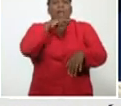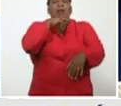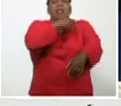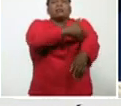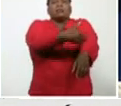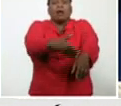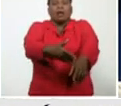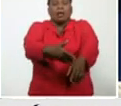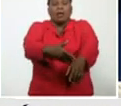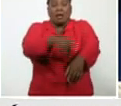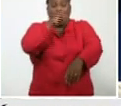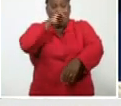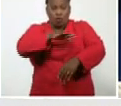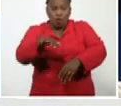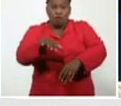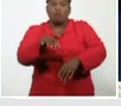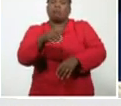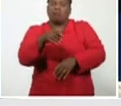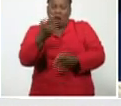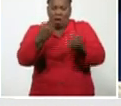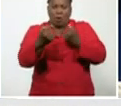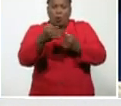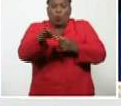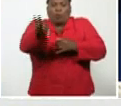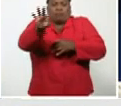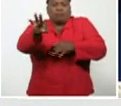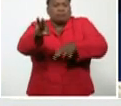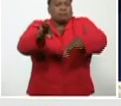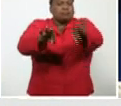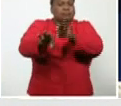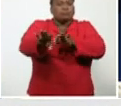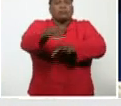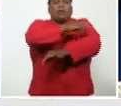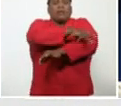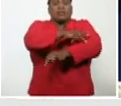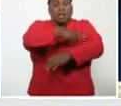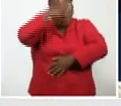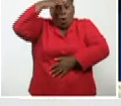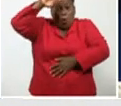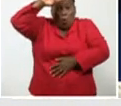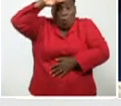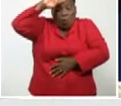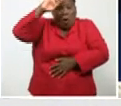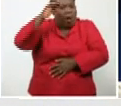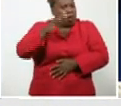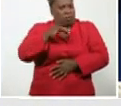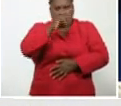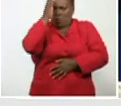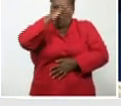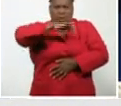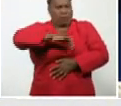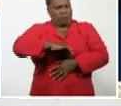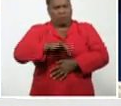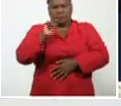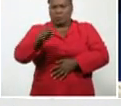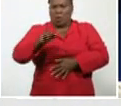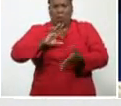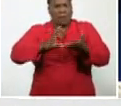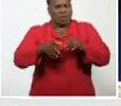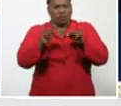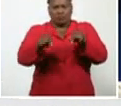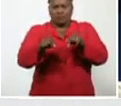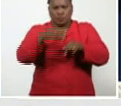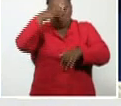Esto, reitero, nuestros, nuestros niños, en ninguno de los casos, han tenido, esta complicación, ni